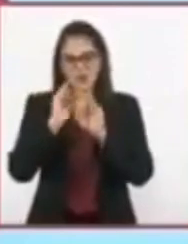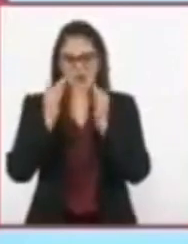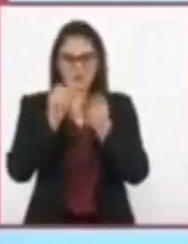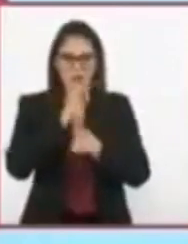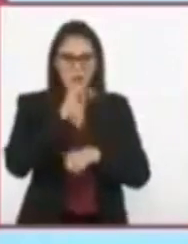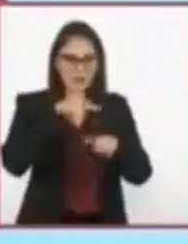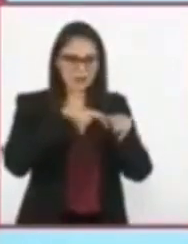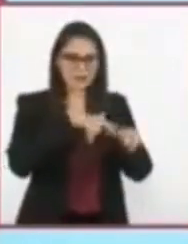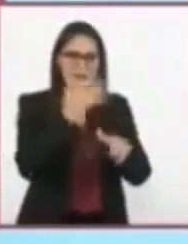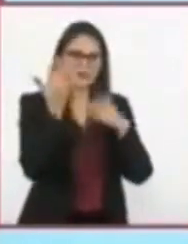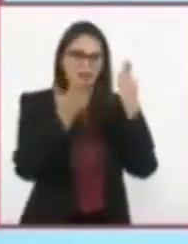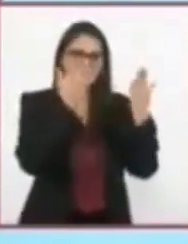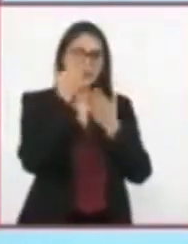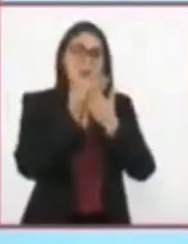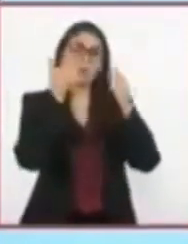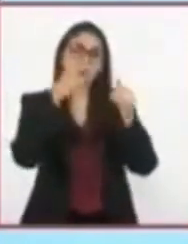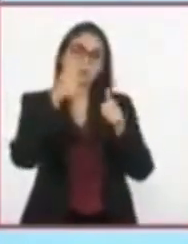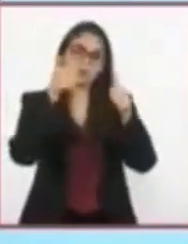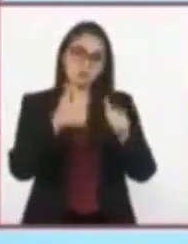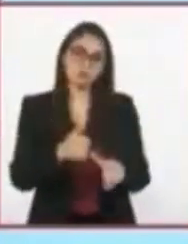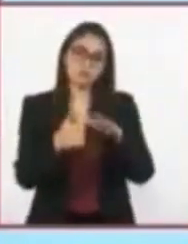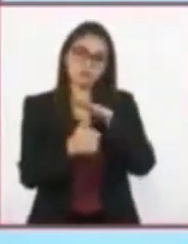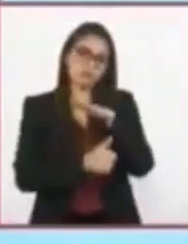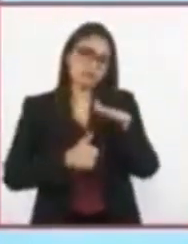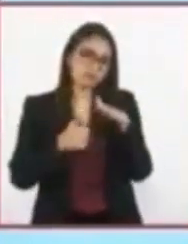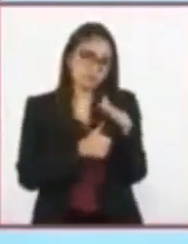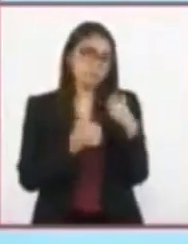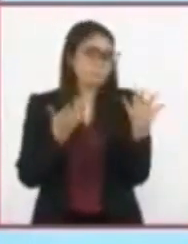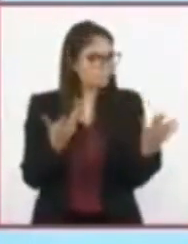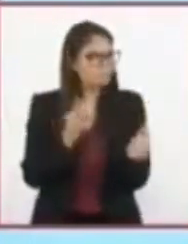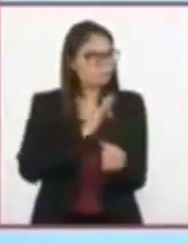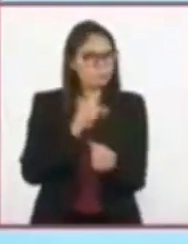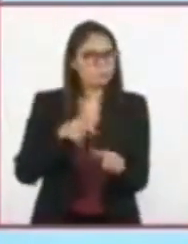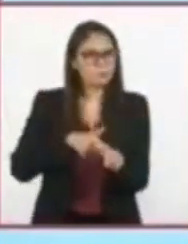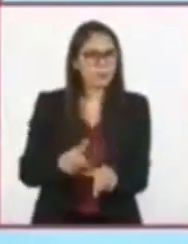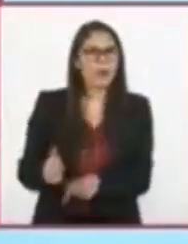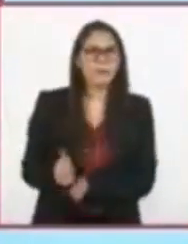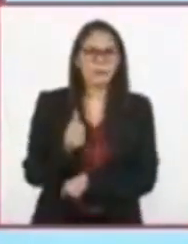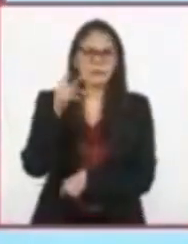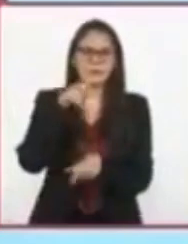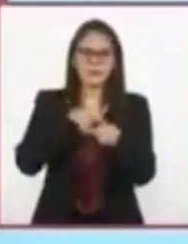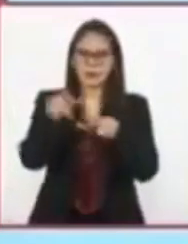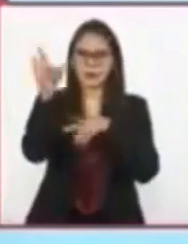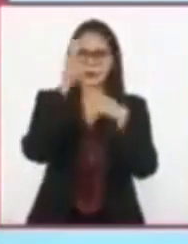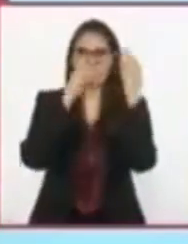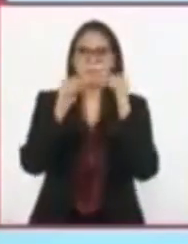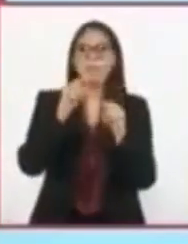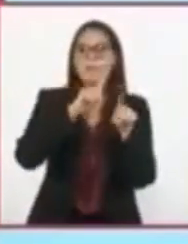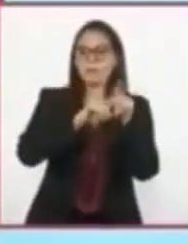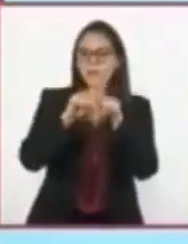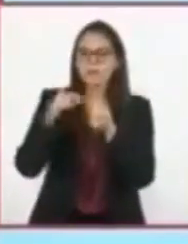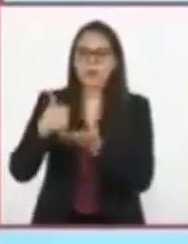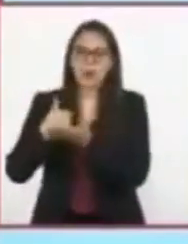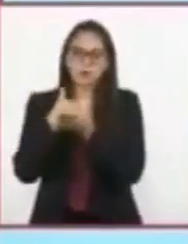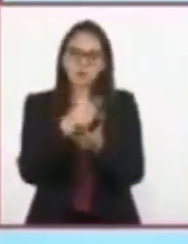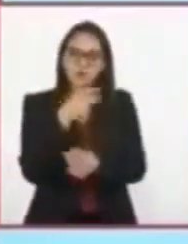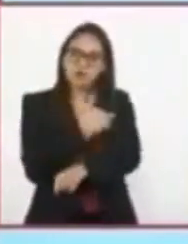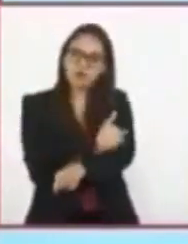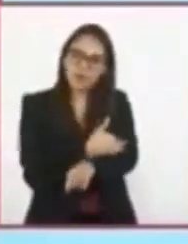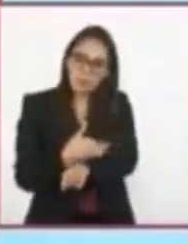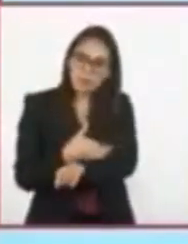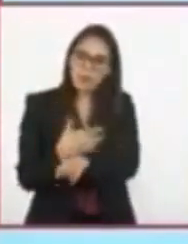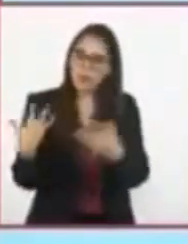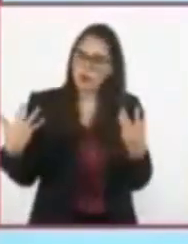en este periodo de aislamiento social, durante el cual tendrán la oportunidad de aprender con la participación de sus familiares y así